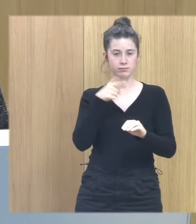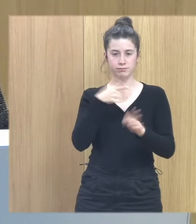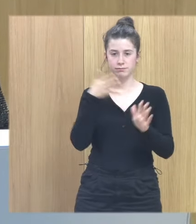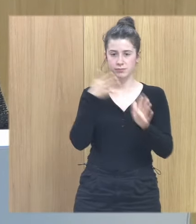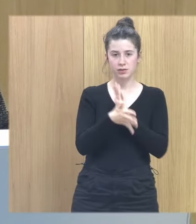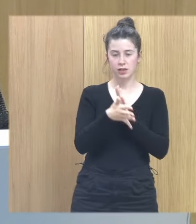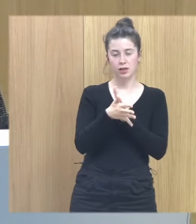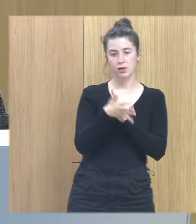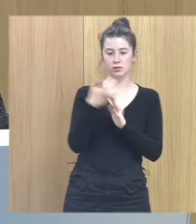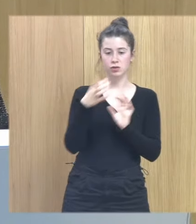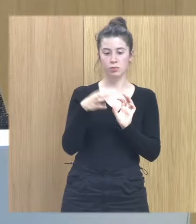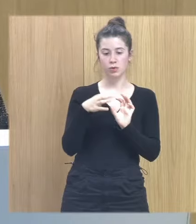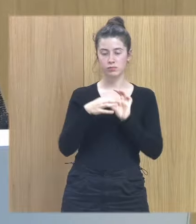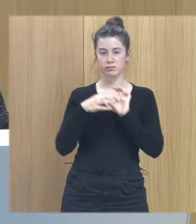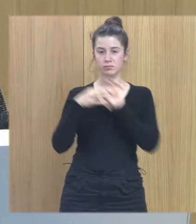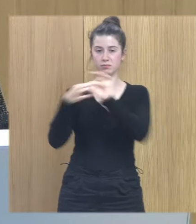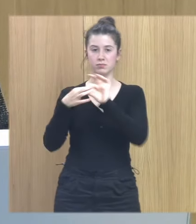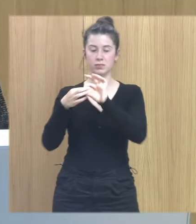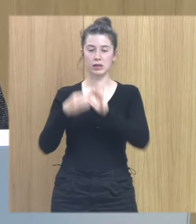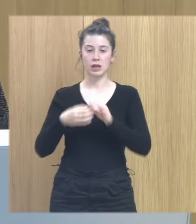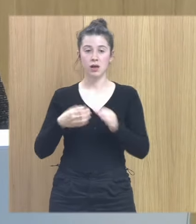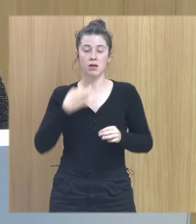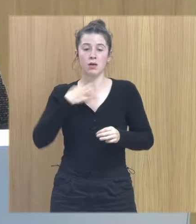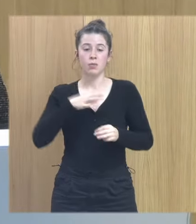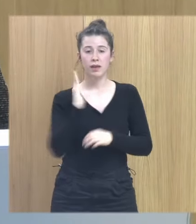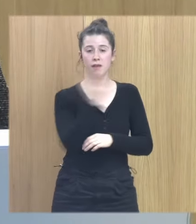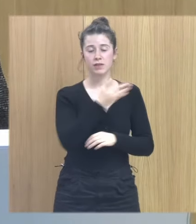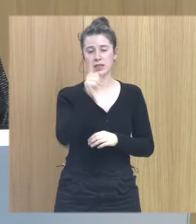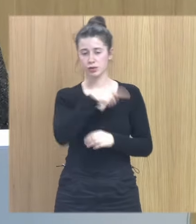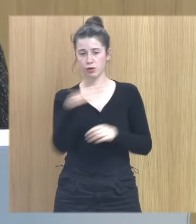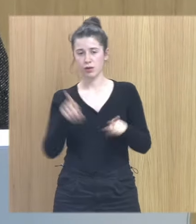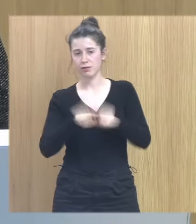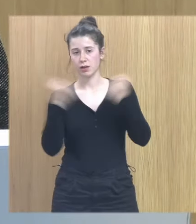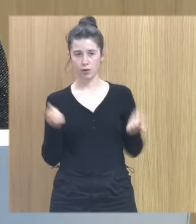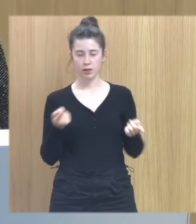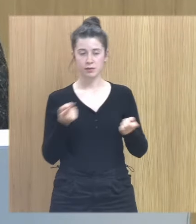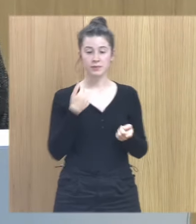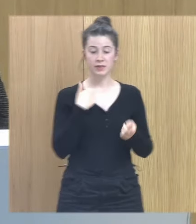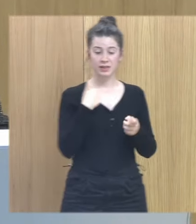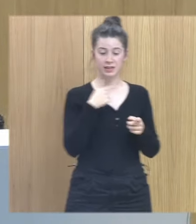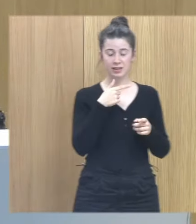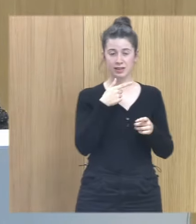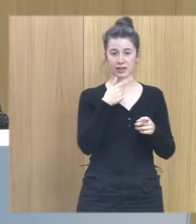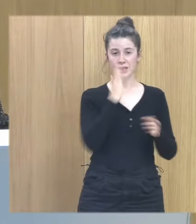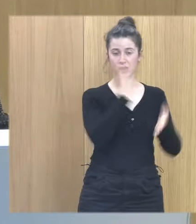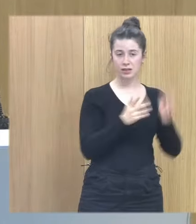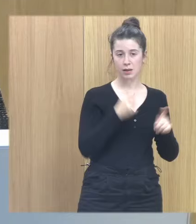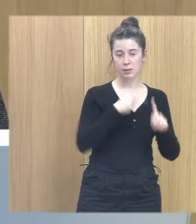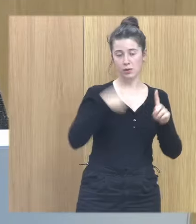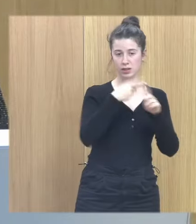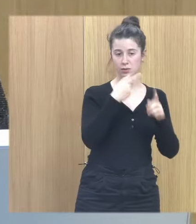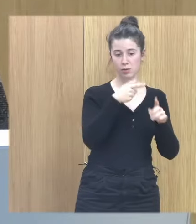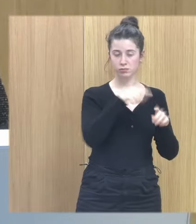engancharse a una relación destructiva. Entonces, una cosa es que yo trabajé para que la experiencia se desactive y otra cosa muy distinta es que en esa